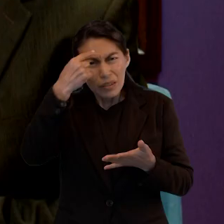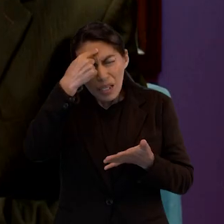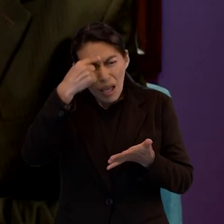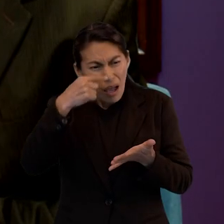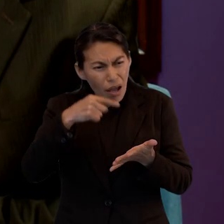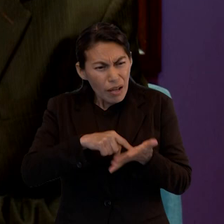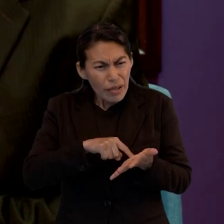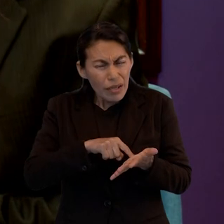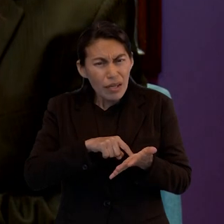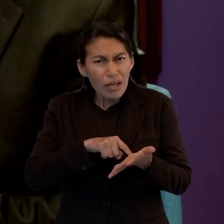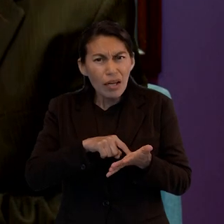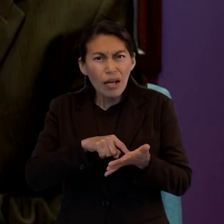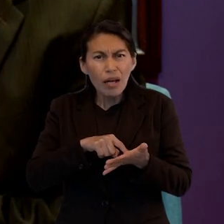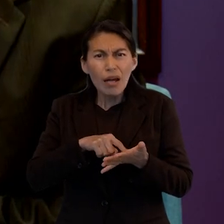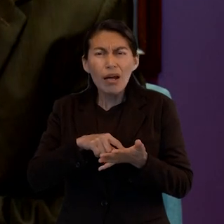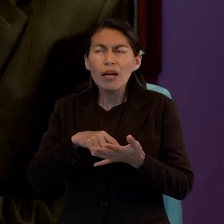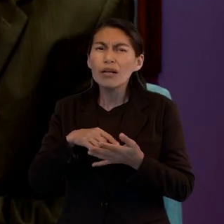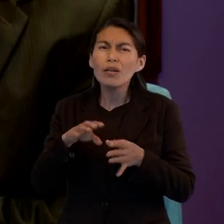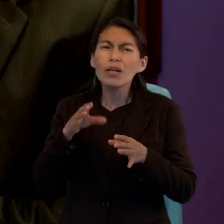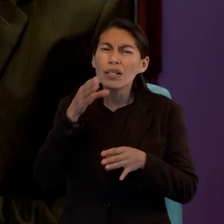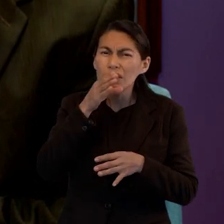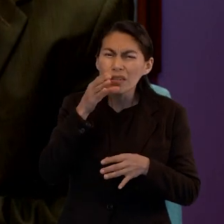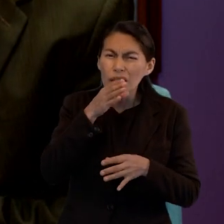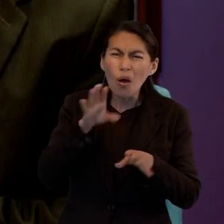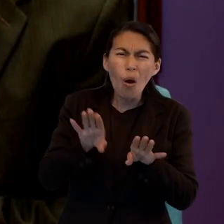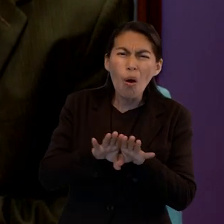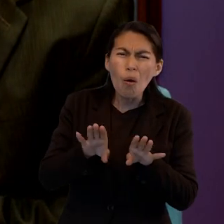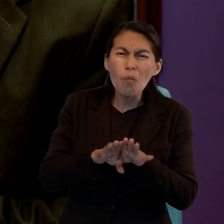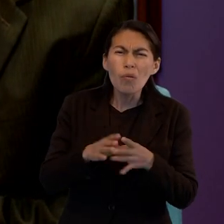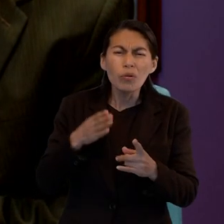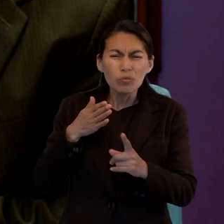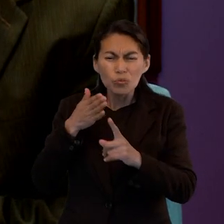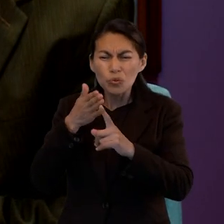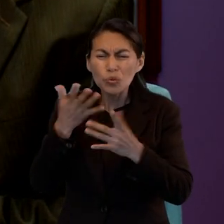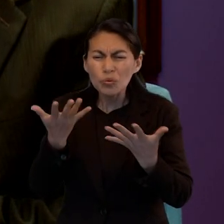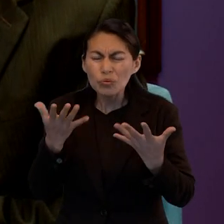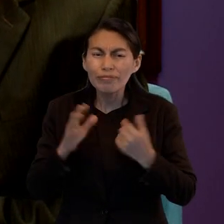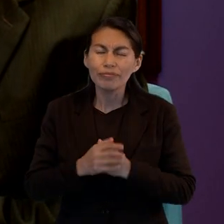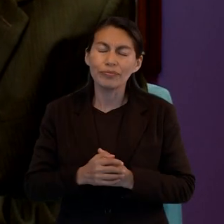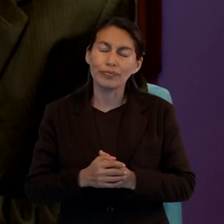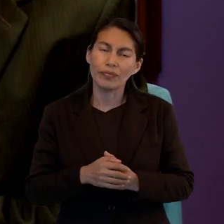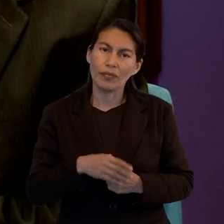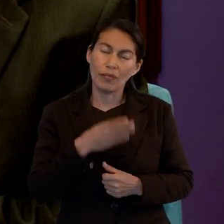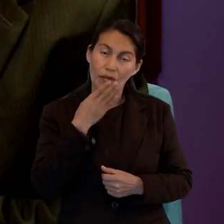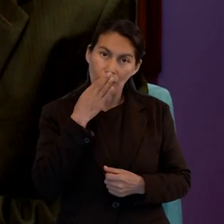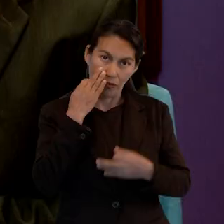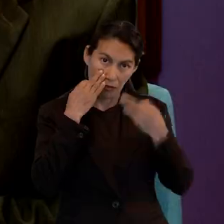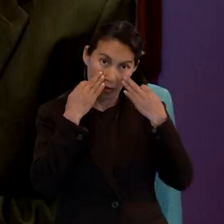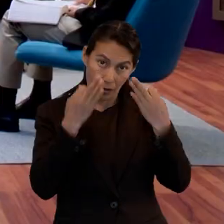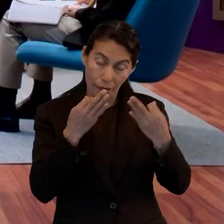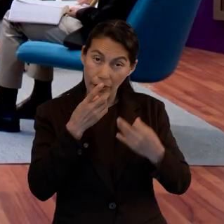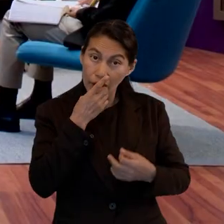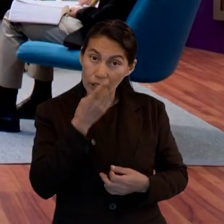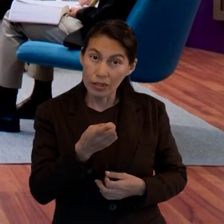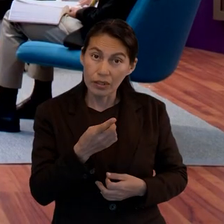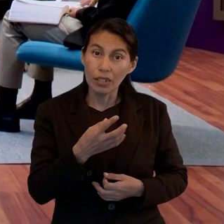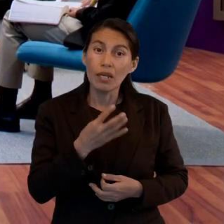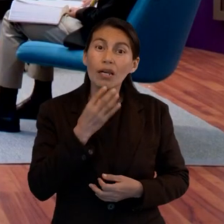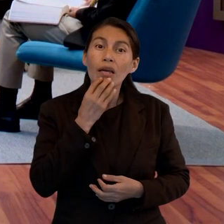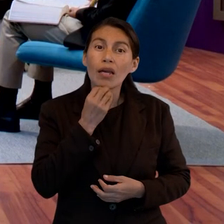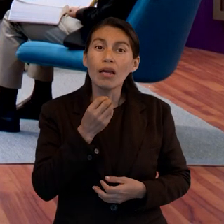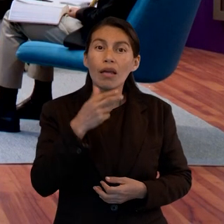que enfrentar esta situación. Y la primera cosa que menciona aquí el texto o la carta a los Hebreos es que fueron